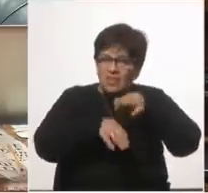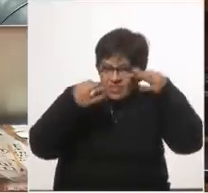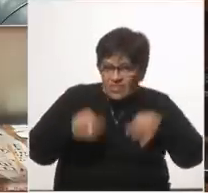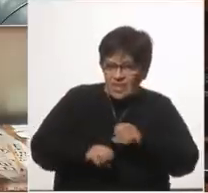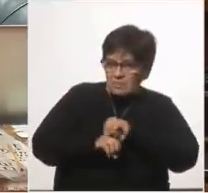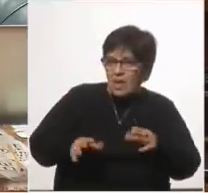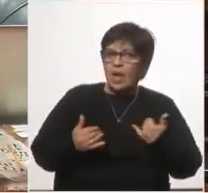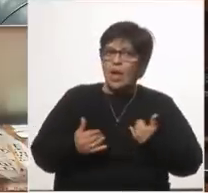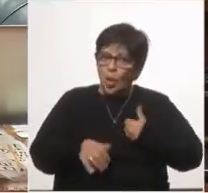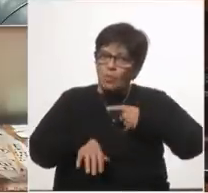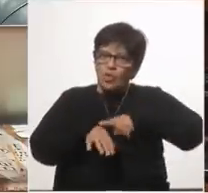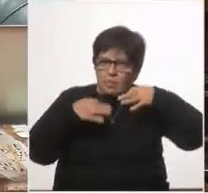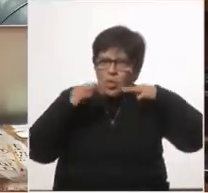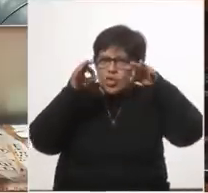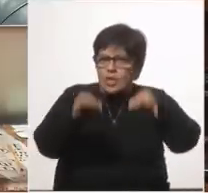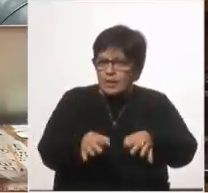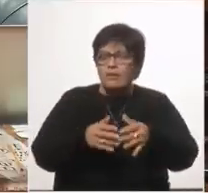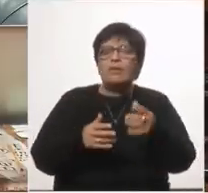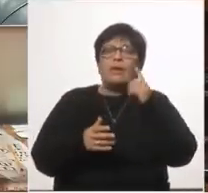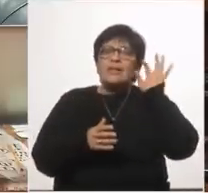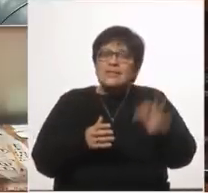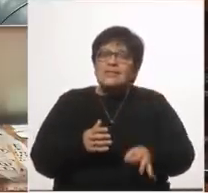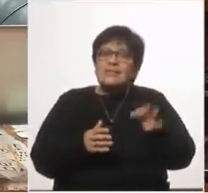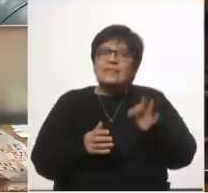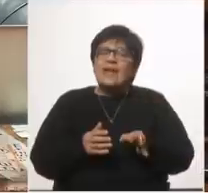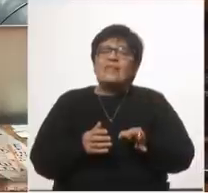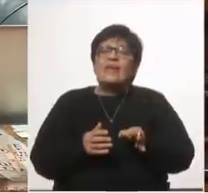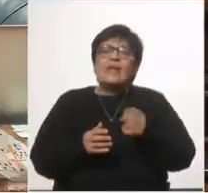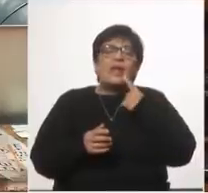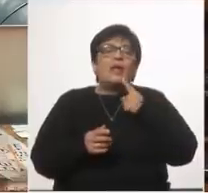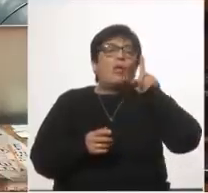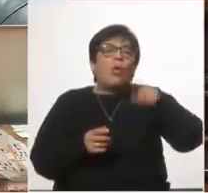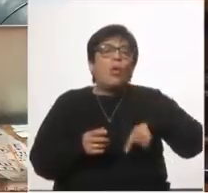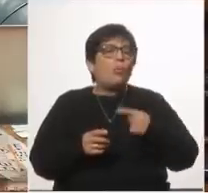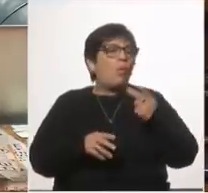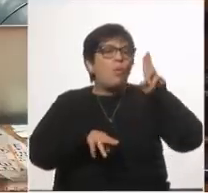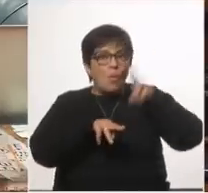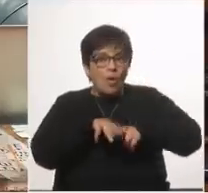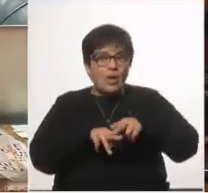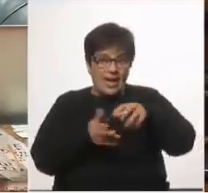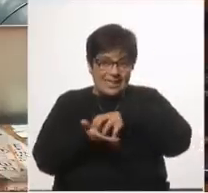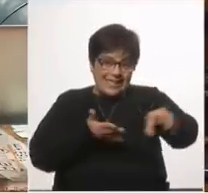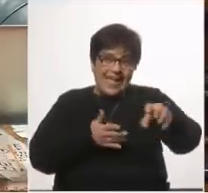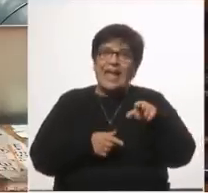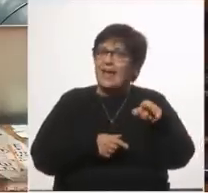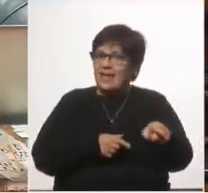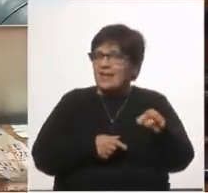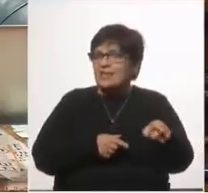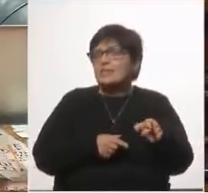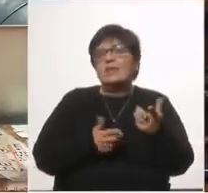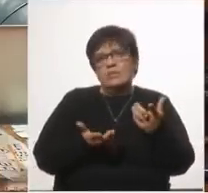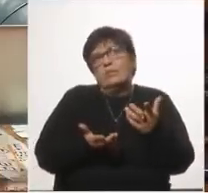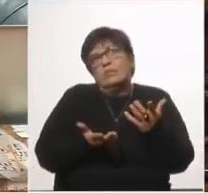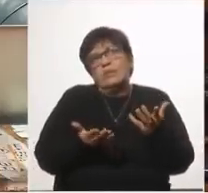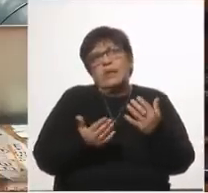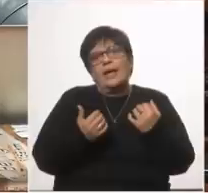forma queremos información sobre la auditoría de muertes que es un sector del ministerio por lo menos